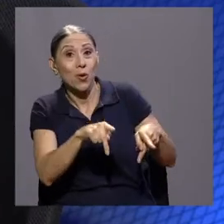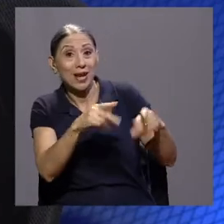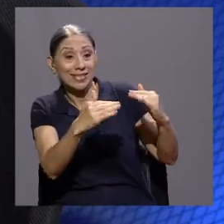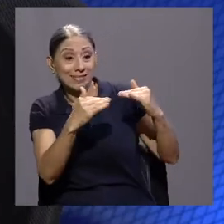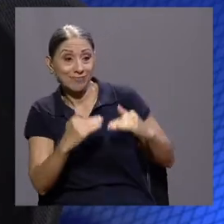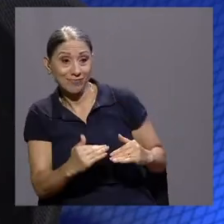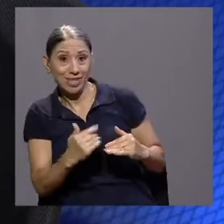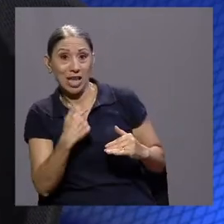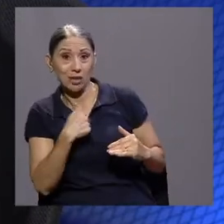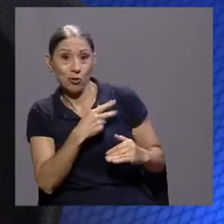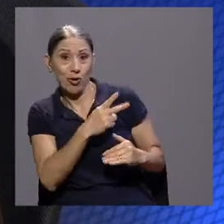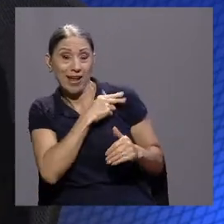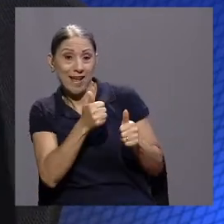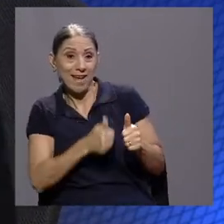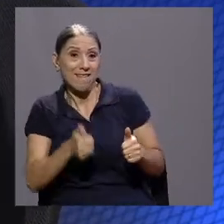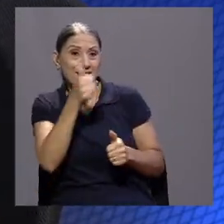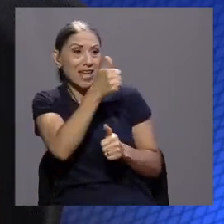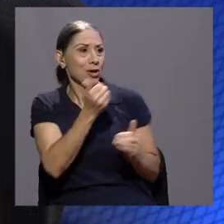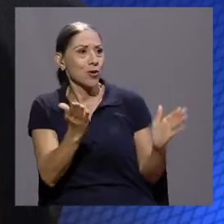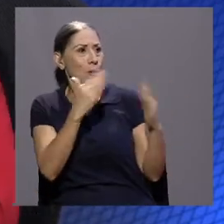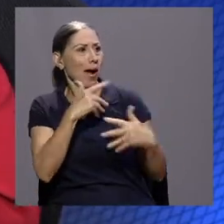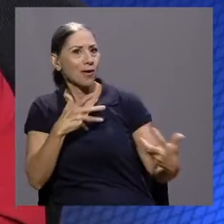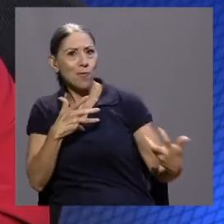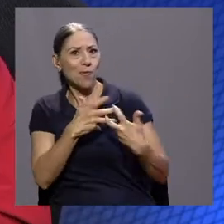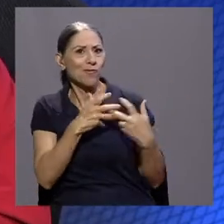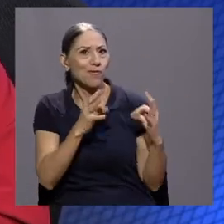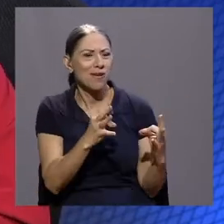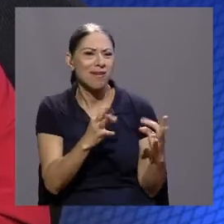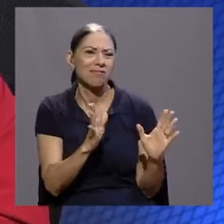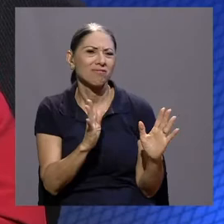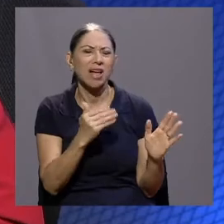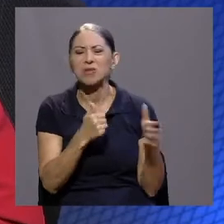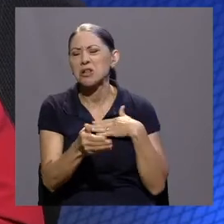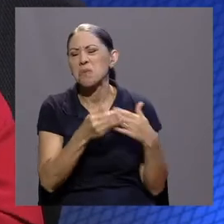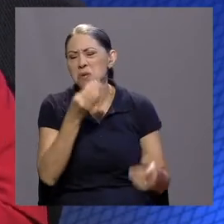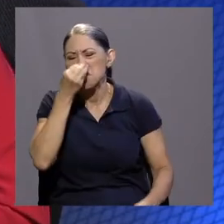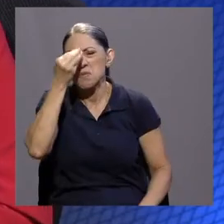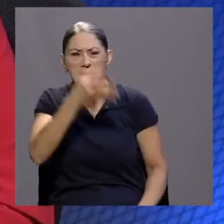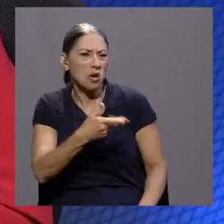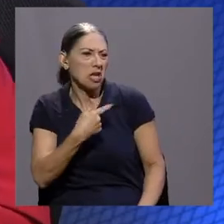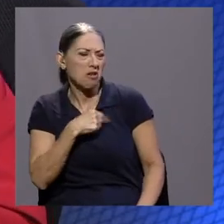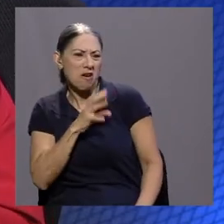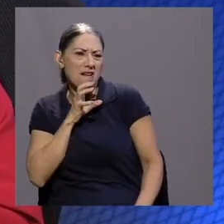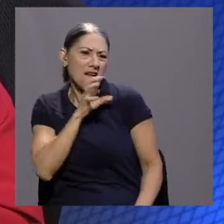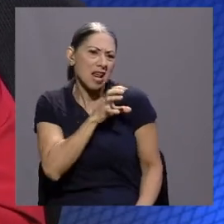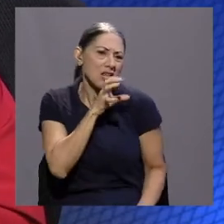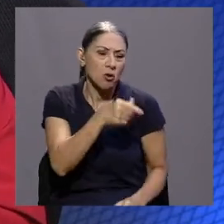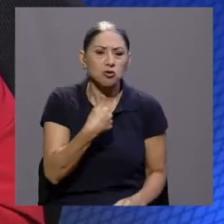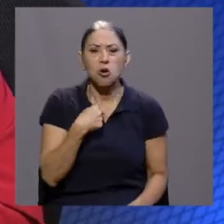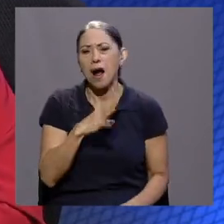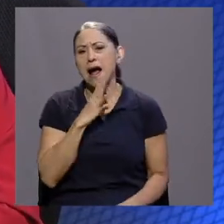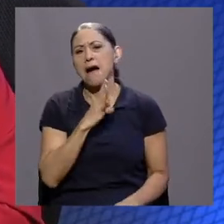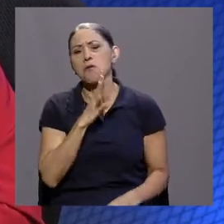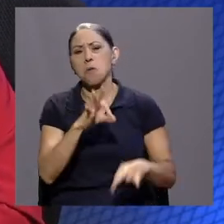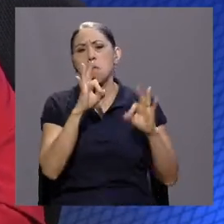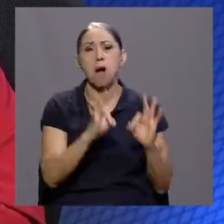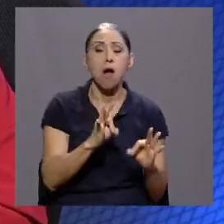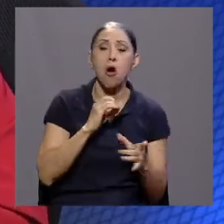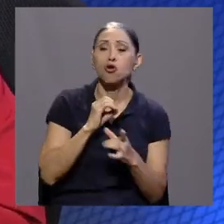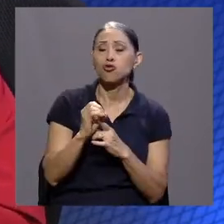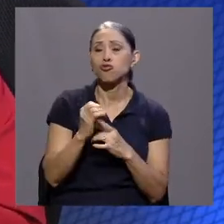hay ese conecte emocional. Ya no me importa si les grito, si los trato bien, si los trato mal. Ya no.